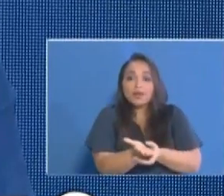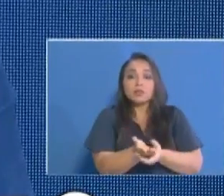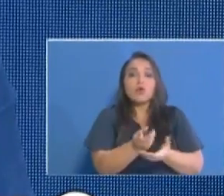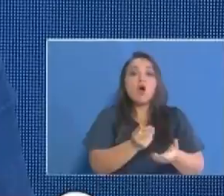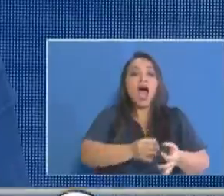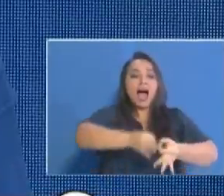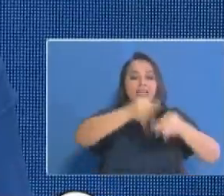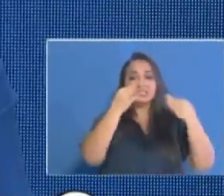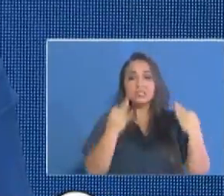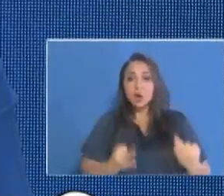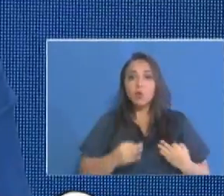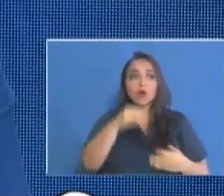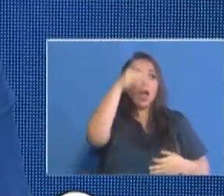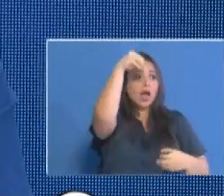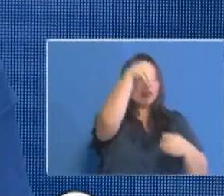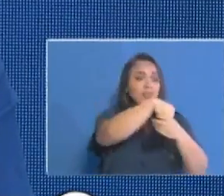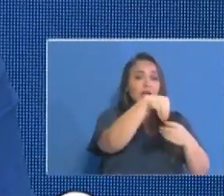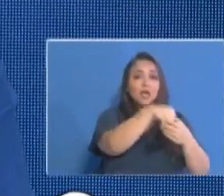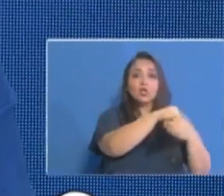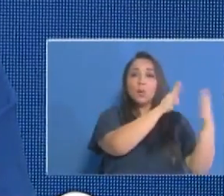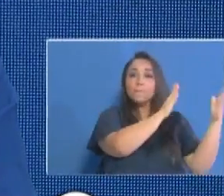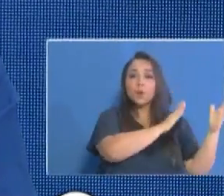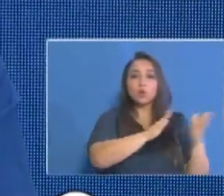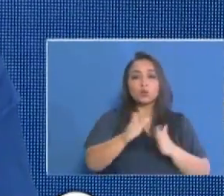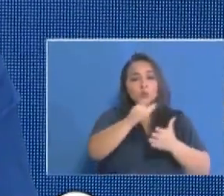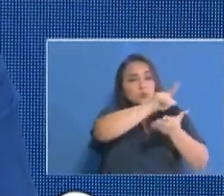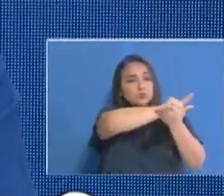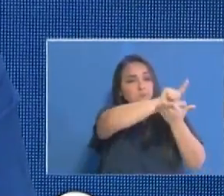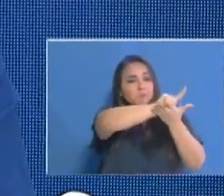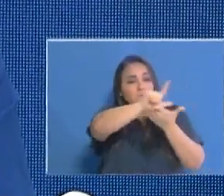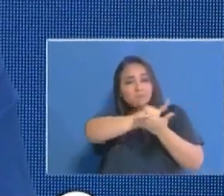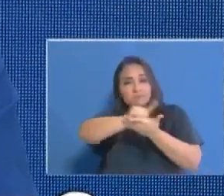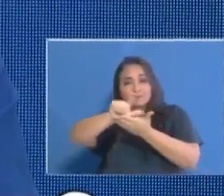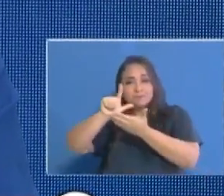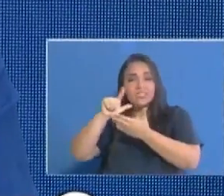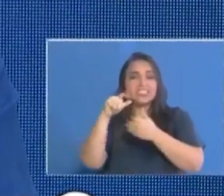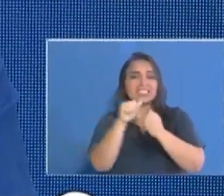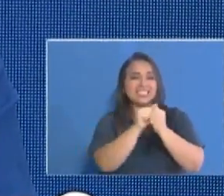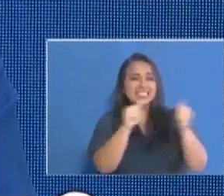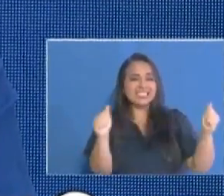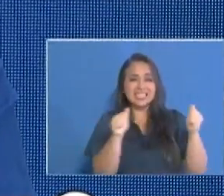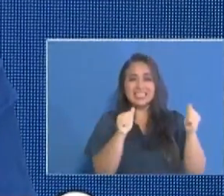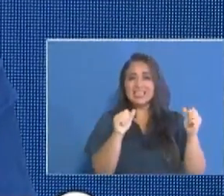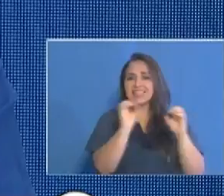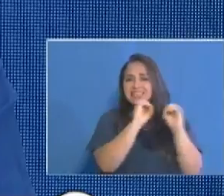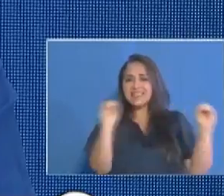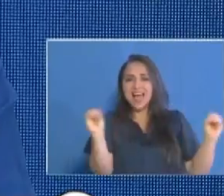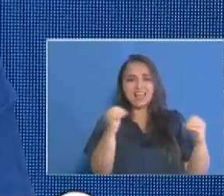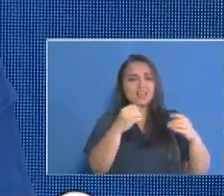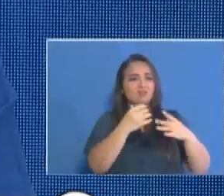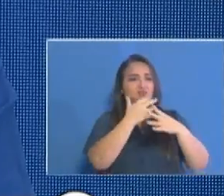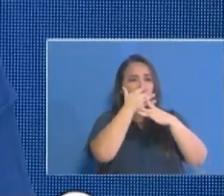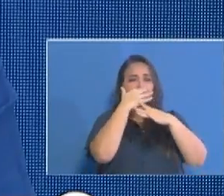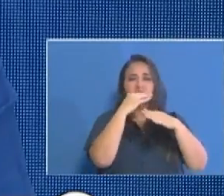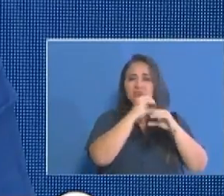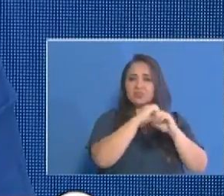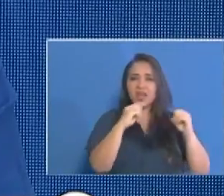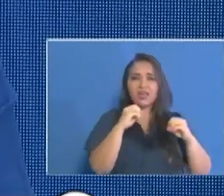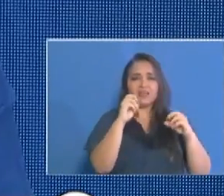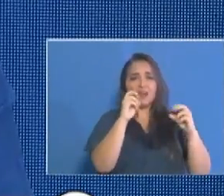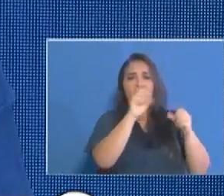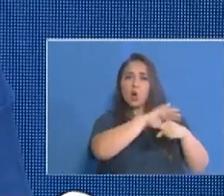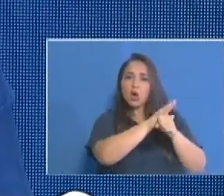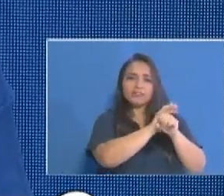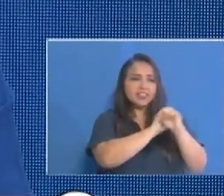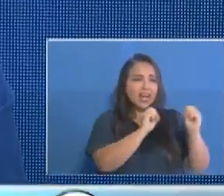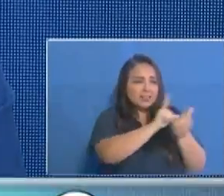que se han hecho todos los procesos de descontaminación necesarios, el equipo del Ministerio de Salud está dando el aval para